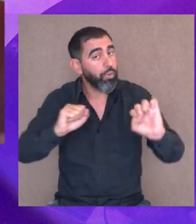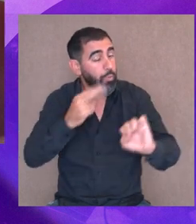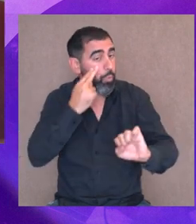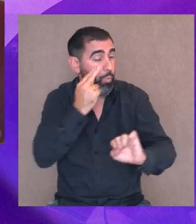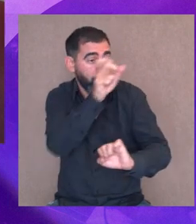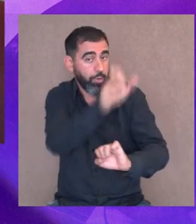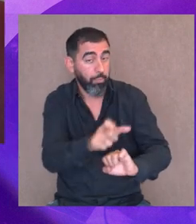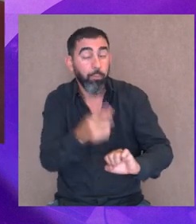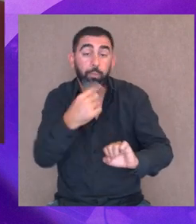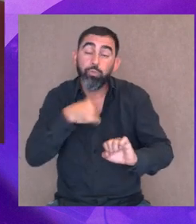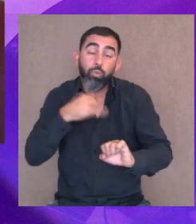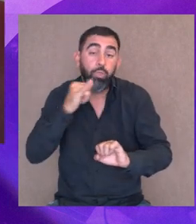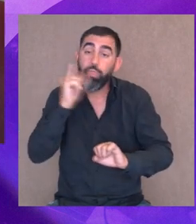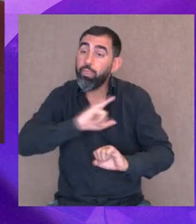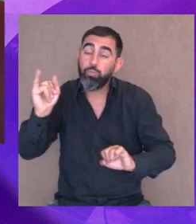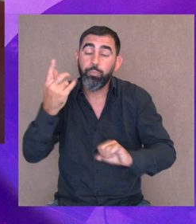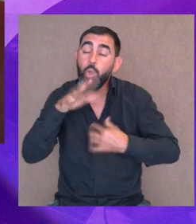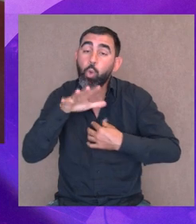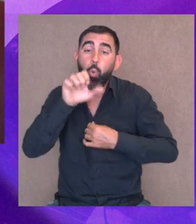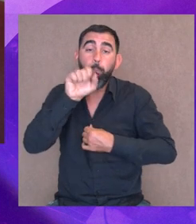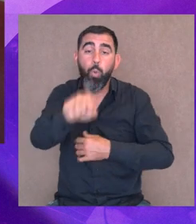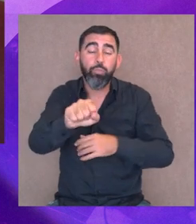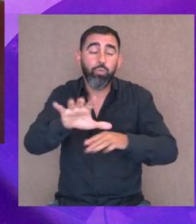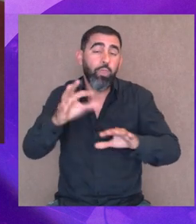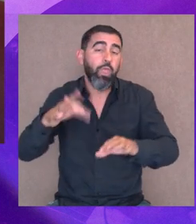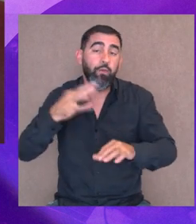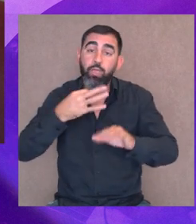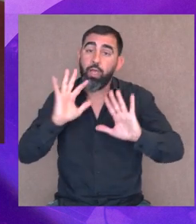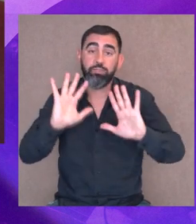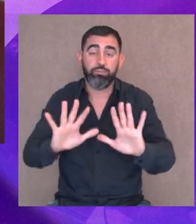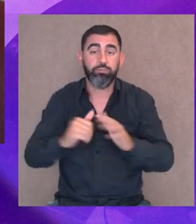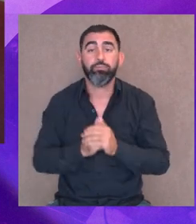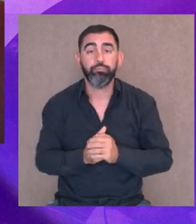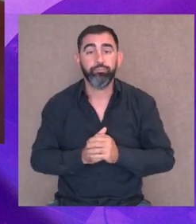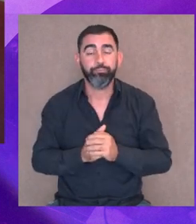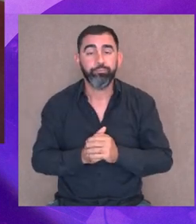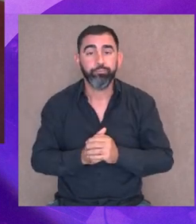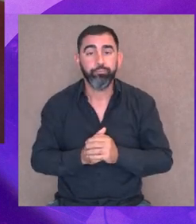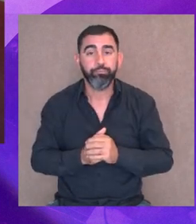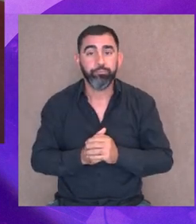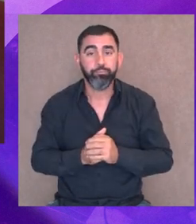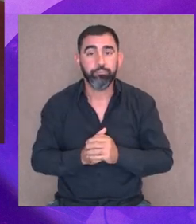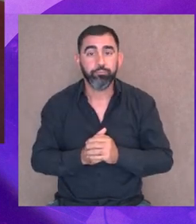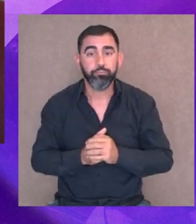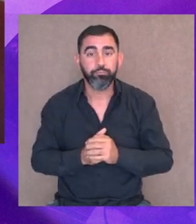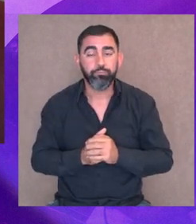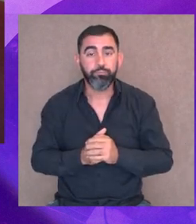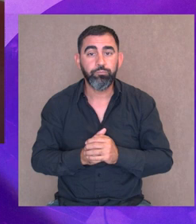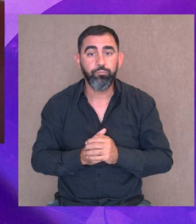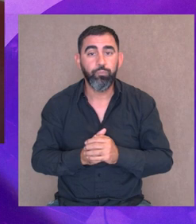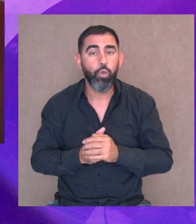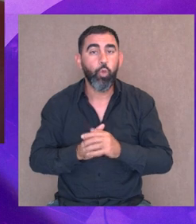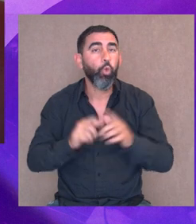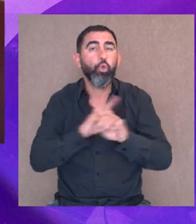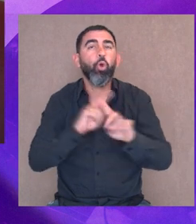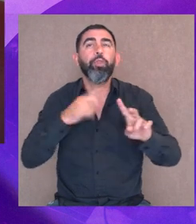algo. Pero bueno, es un compromiso que tenemos con la vida, me parece, y no estoy hablando, que quede claro que no